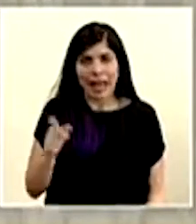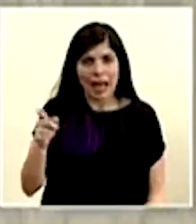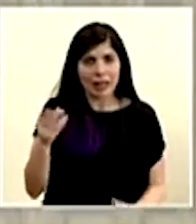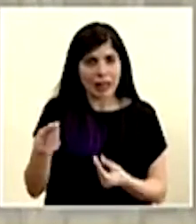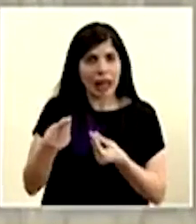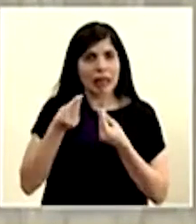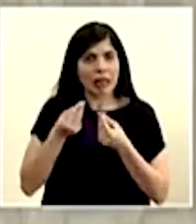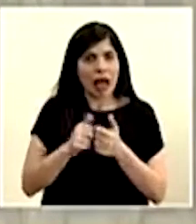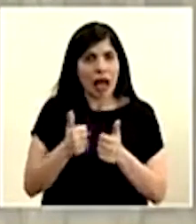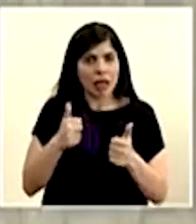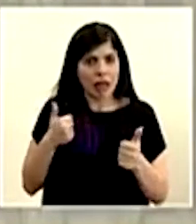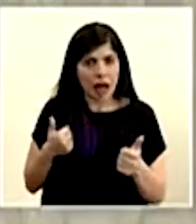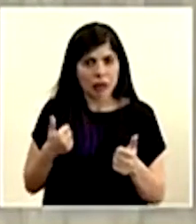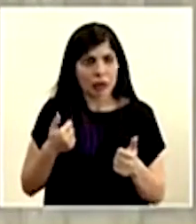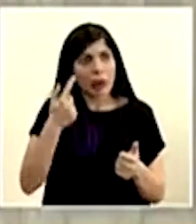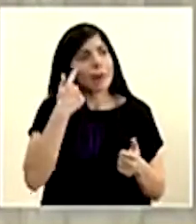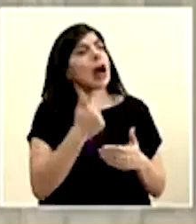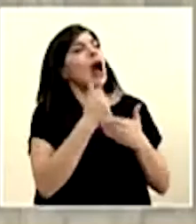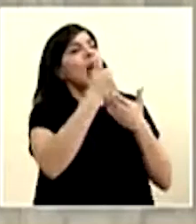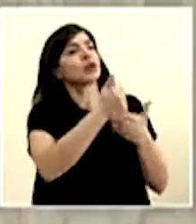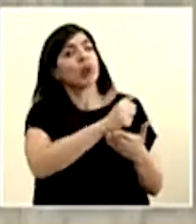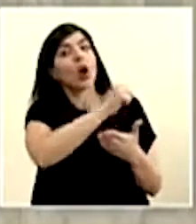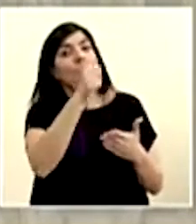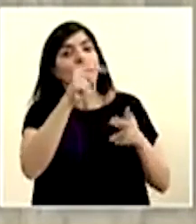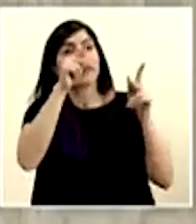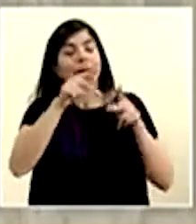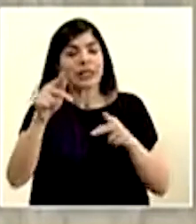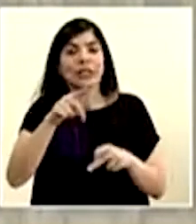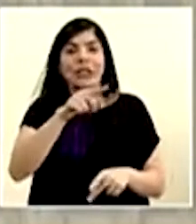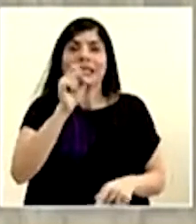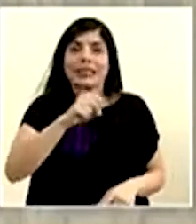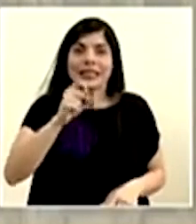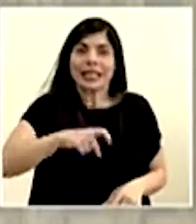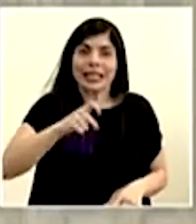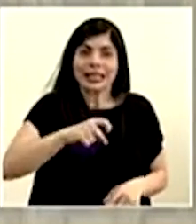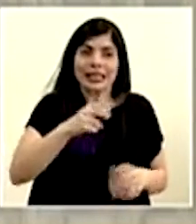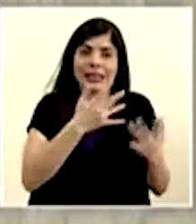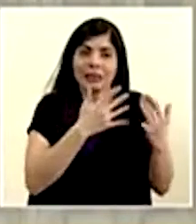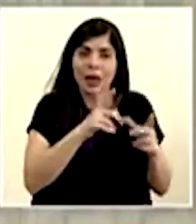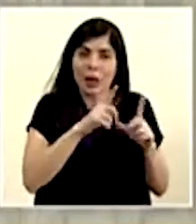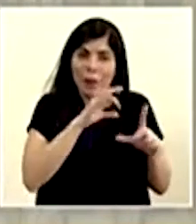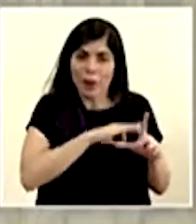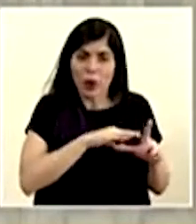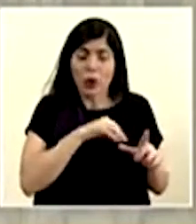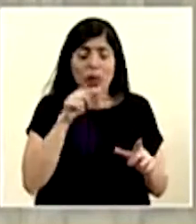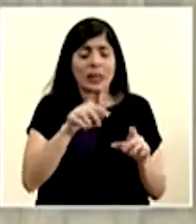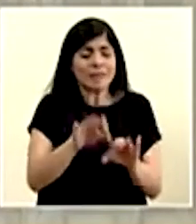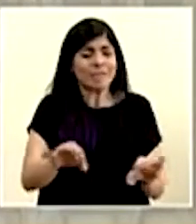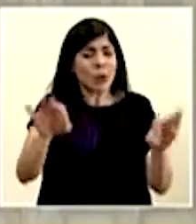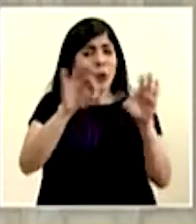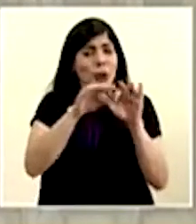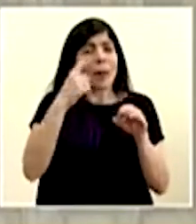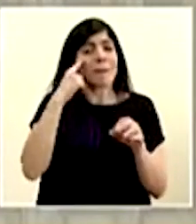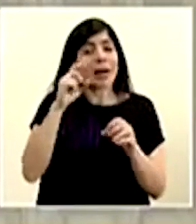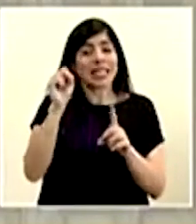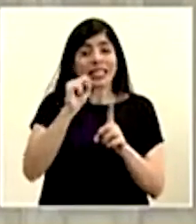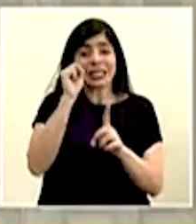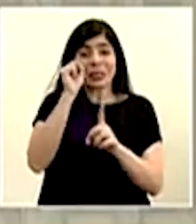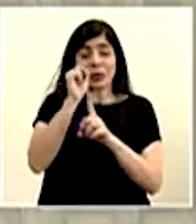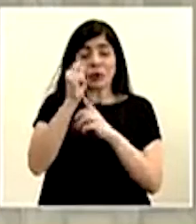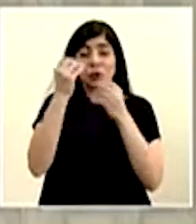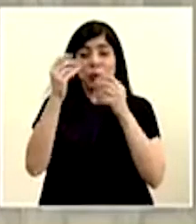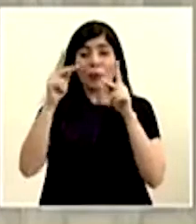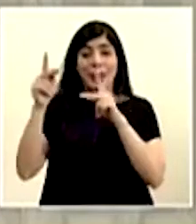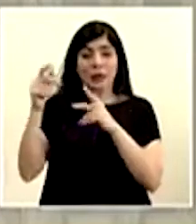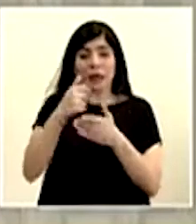generando un retraso para poder darle una solución a quien realmente está esperando el bono. Esto es determinante para aliviar la situación de muchas